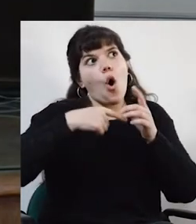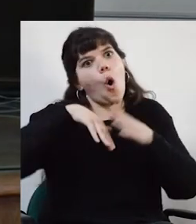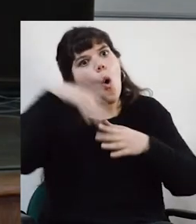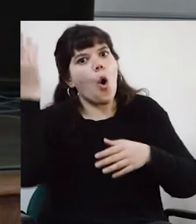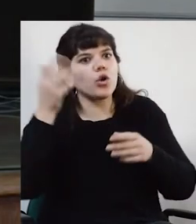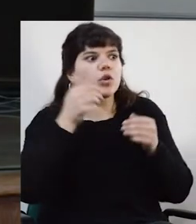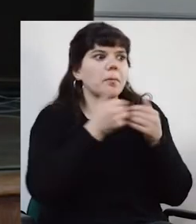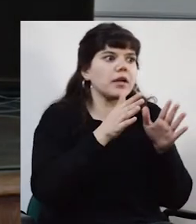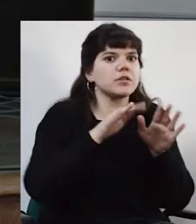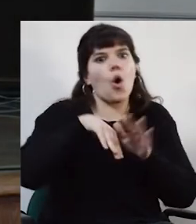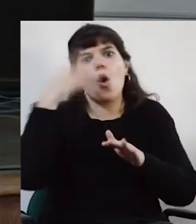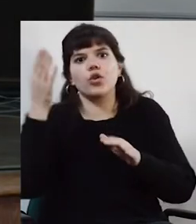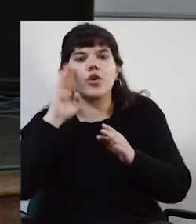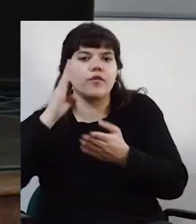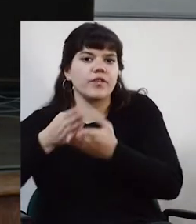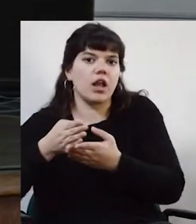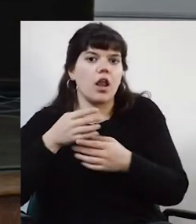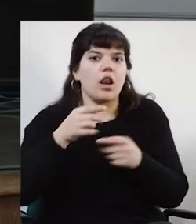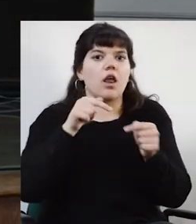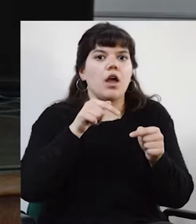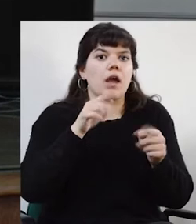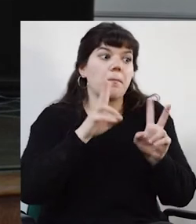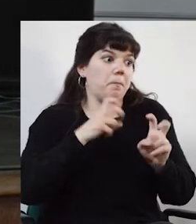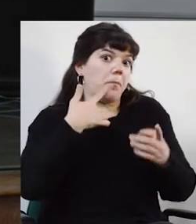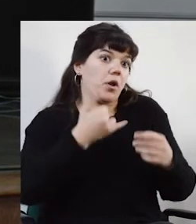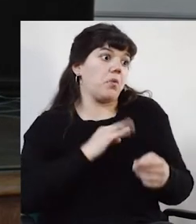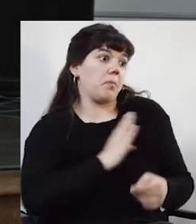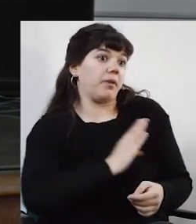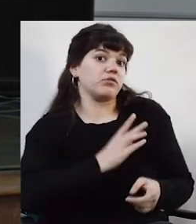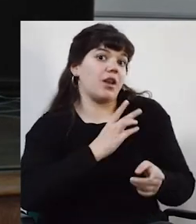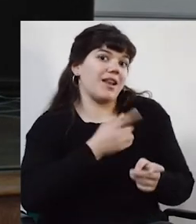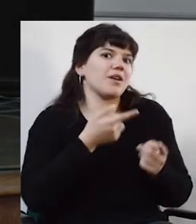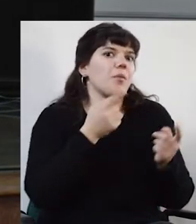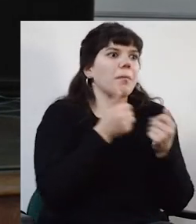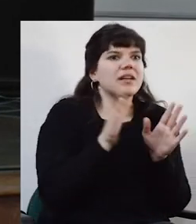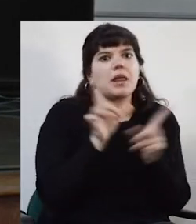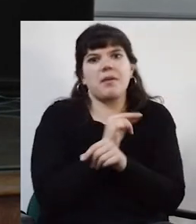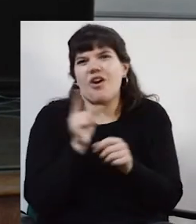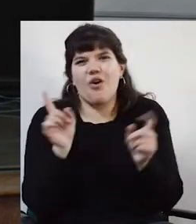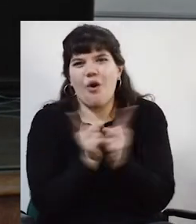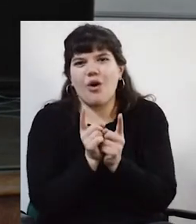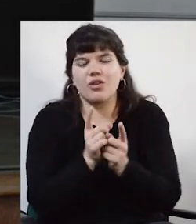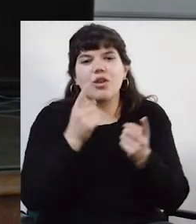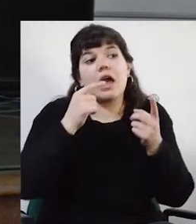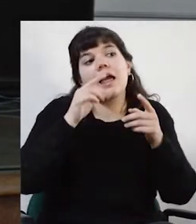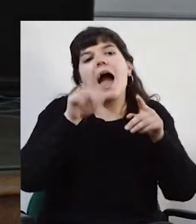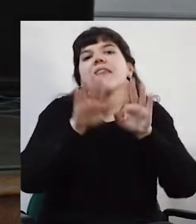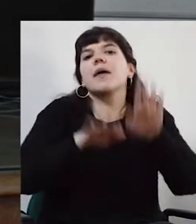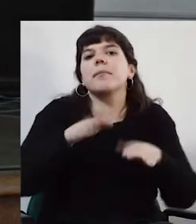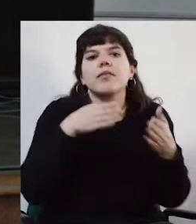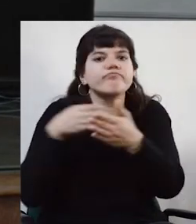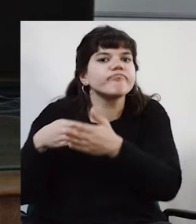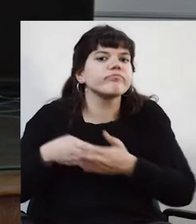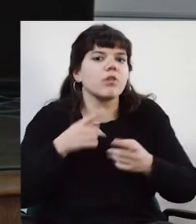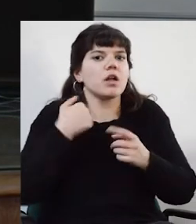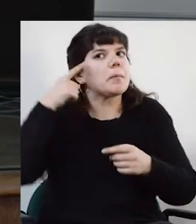principio y otro final. Si es para que sea personal, tiene un principio y final muy cortito y así delimitando cada uno de los temas. Yo creo que